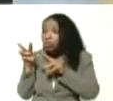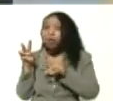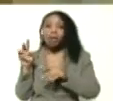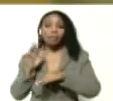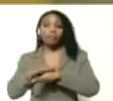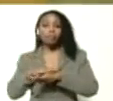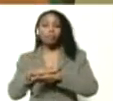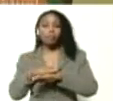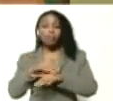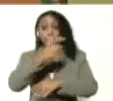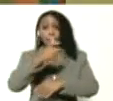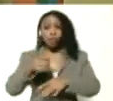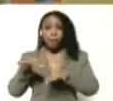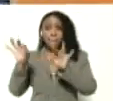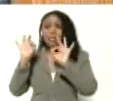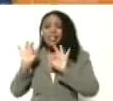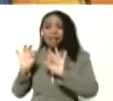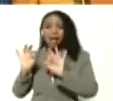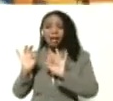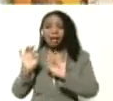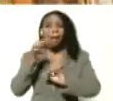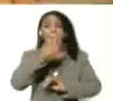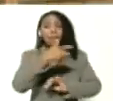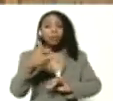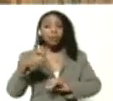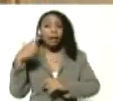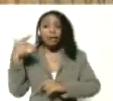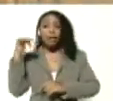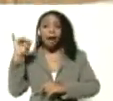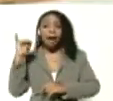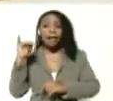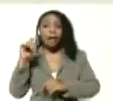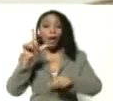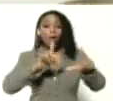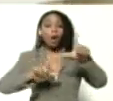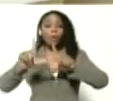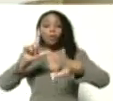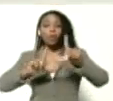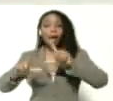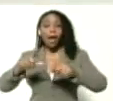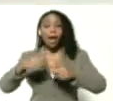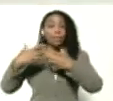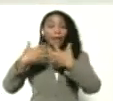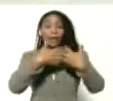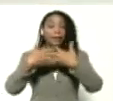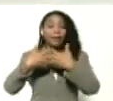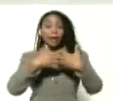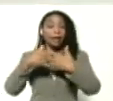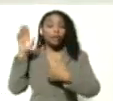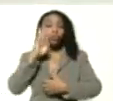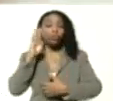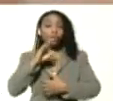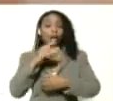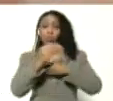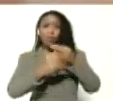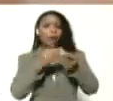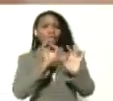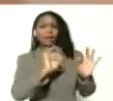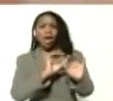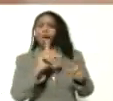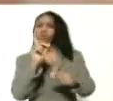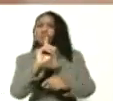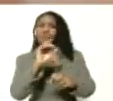especializada, Aristóbulo. Gente que está en los laboratorios de guerra psicológica, de guerra sucia, que no hace nada, no